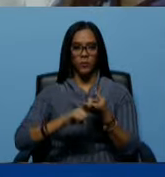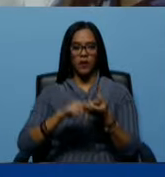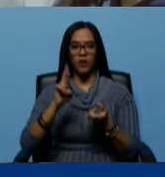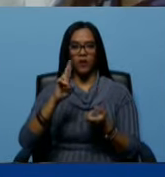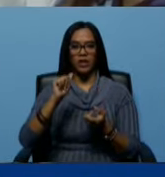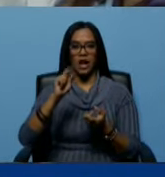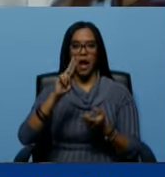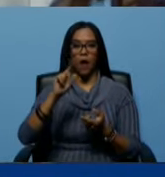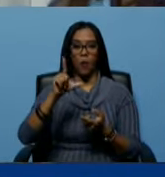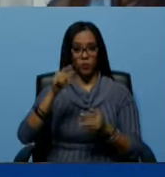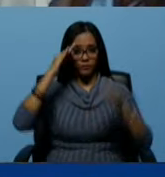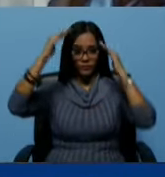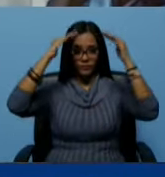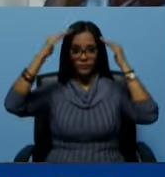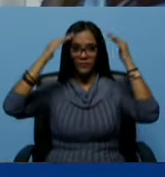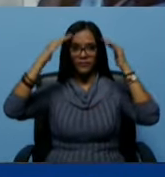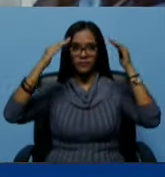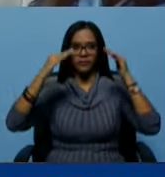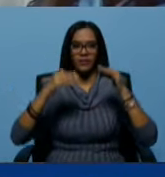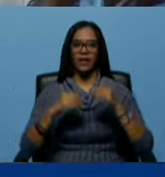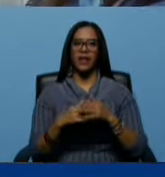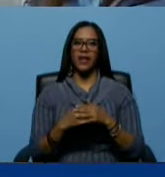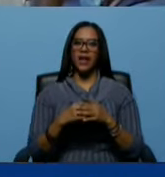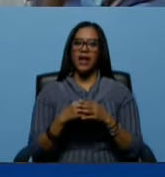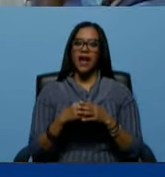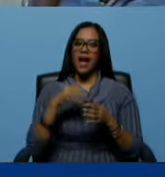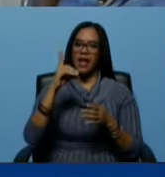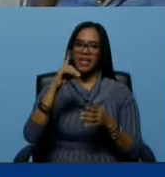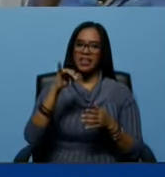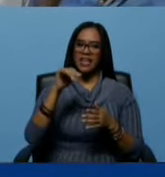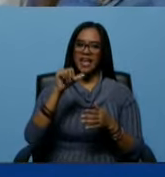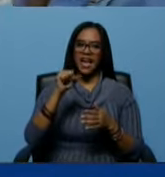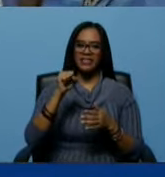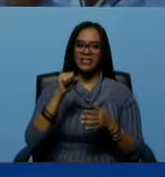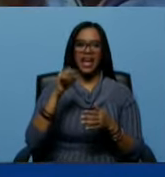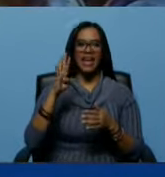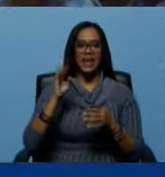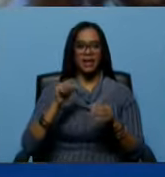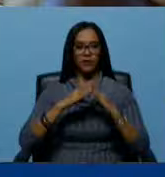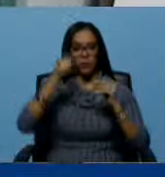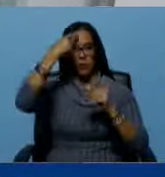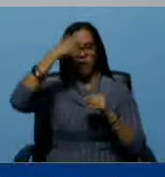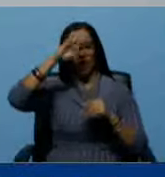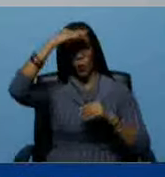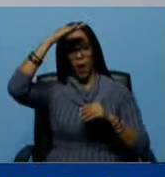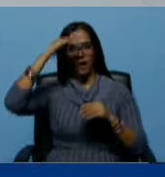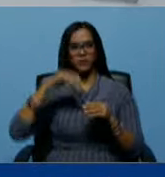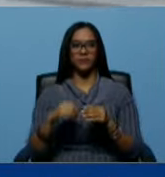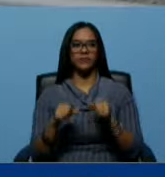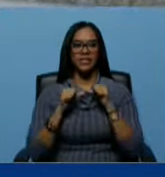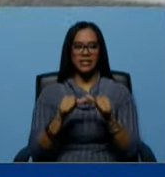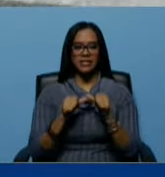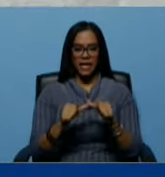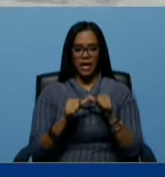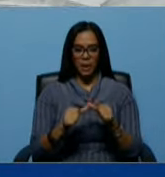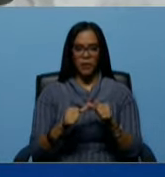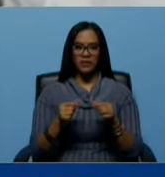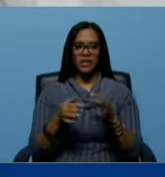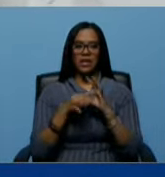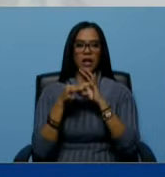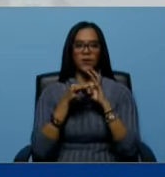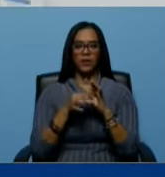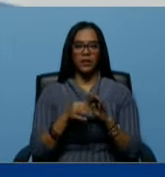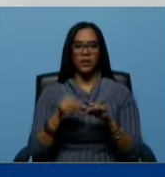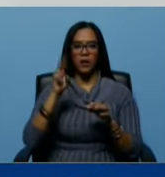Saludo, Raúl. A Díaz-Canel y a todo el pueblo cubano. Bueno, seguimos. Aquí está entonces la unidad de cuidados intensivos.